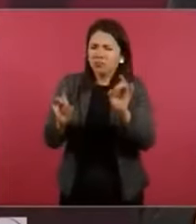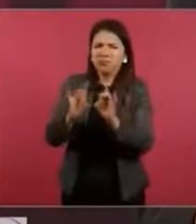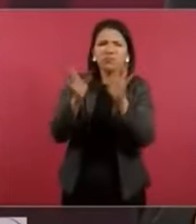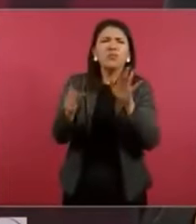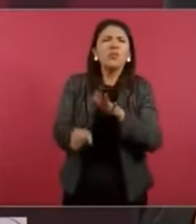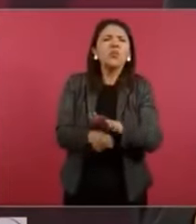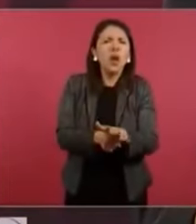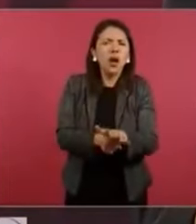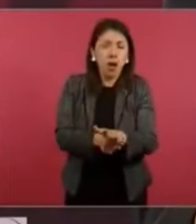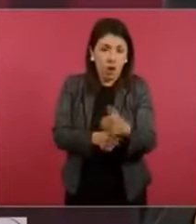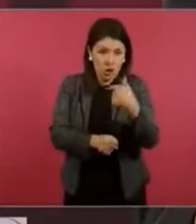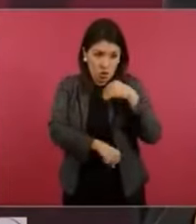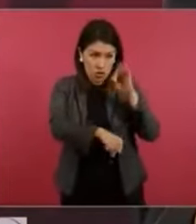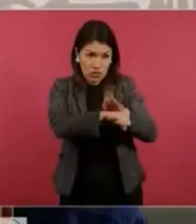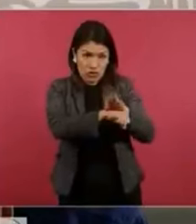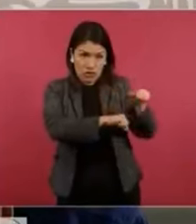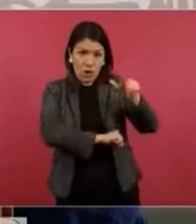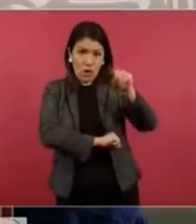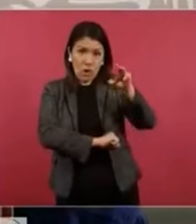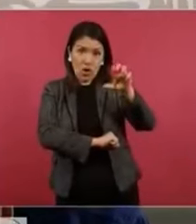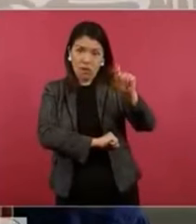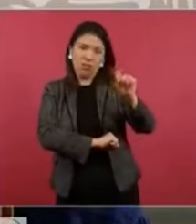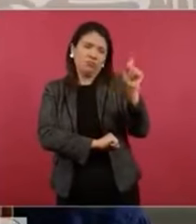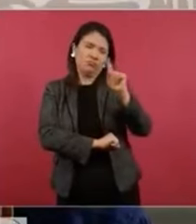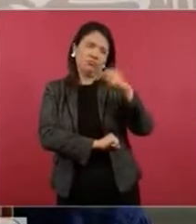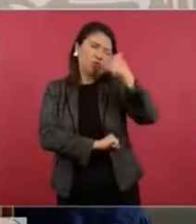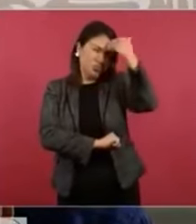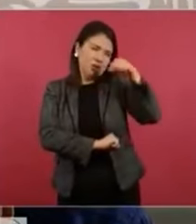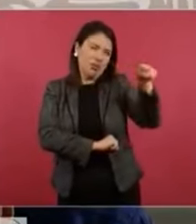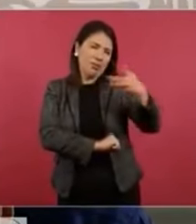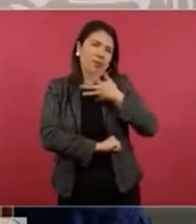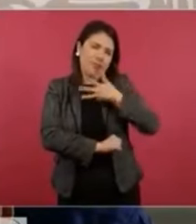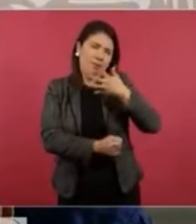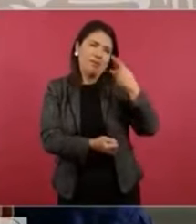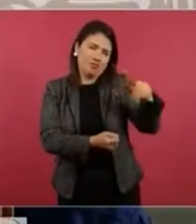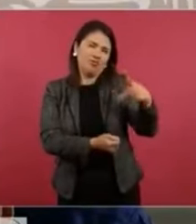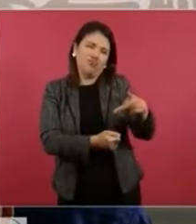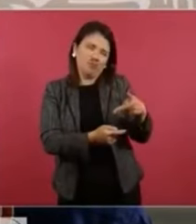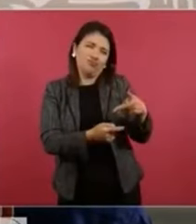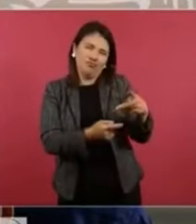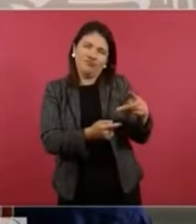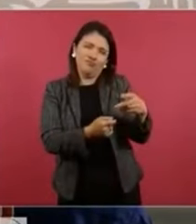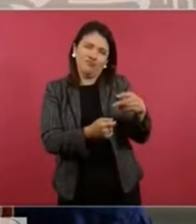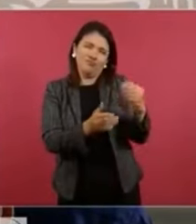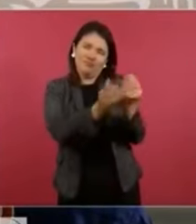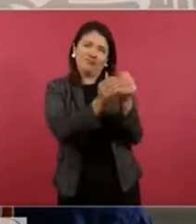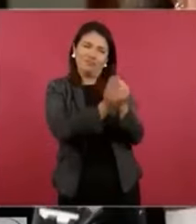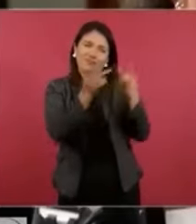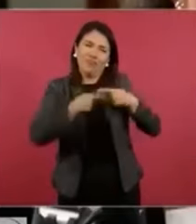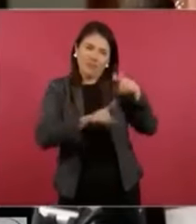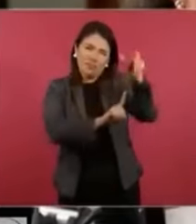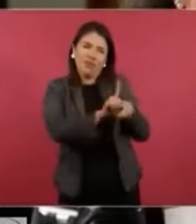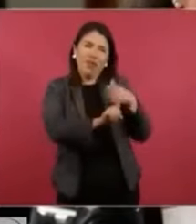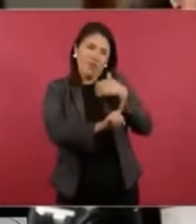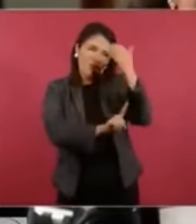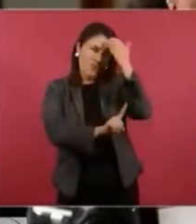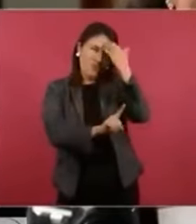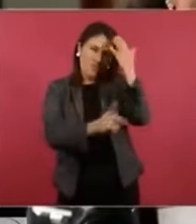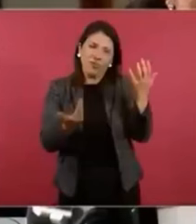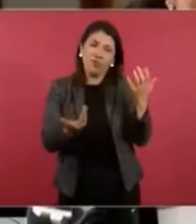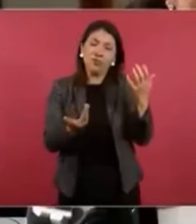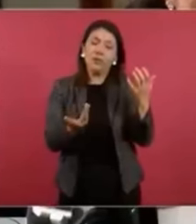Y yo no quiero defender a este muchacho, porque pues tiene sus cosas. Yo lo veo, o sea, pues de